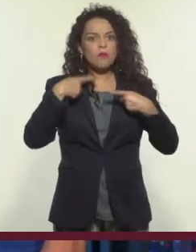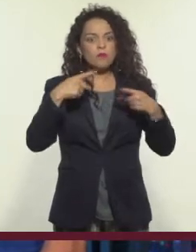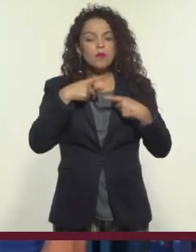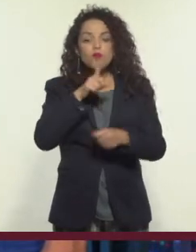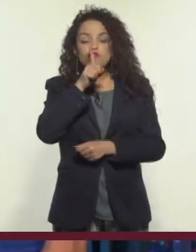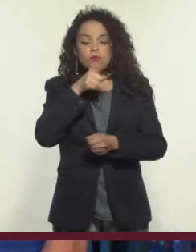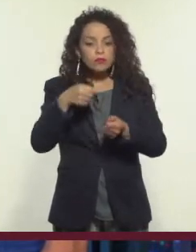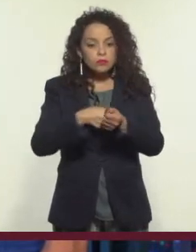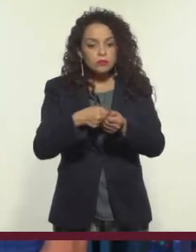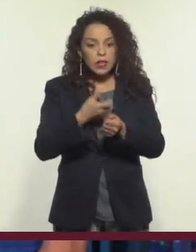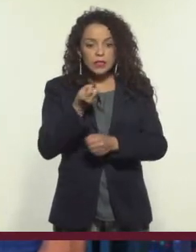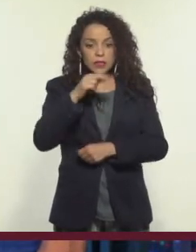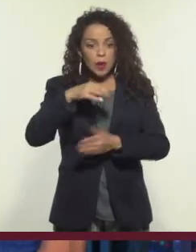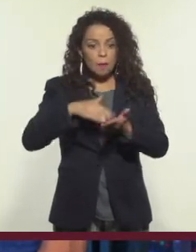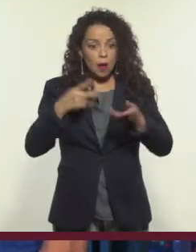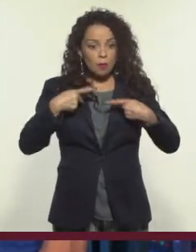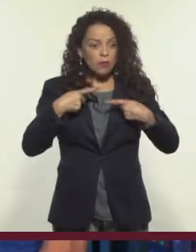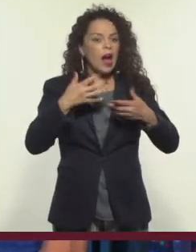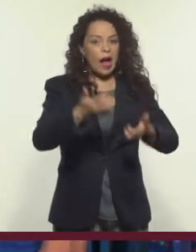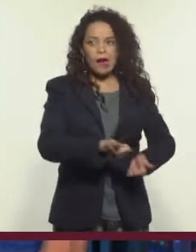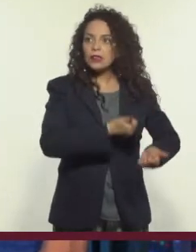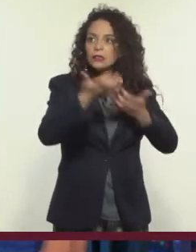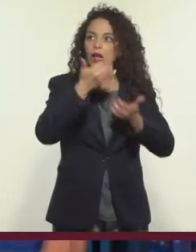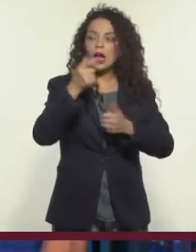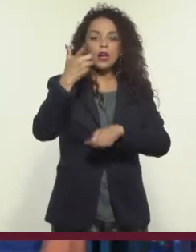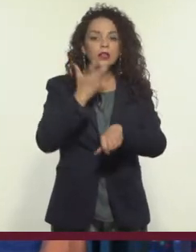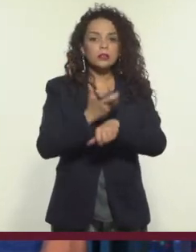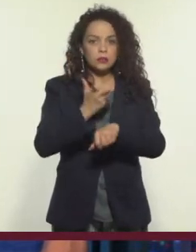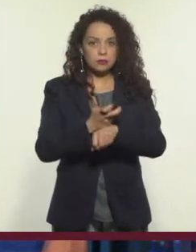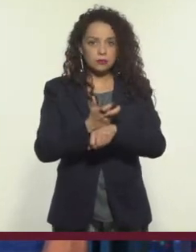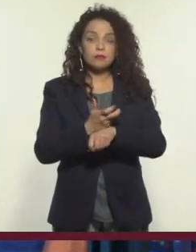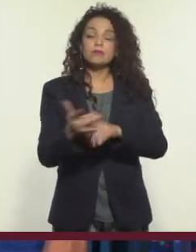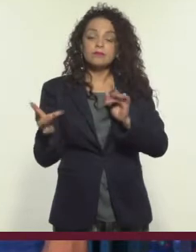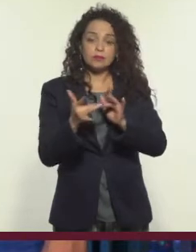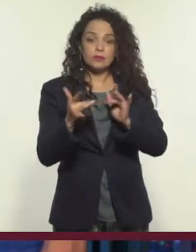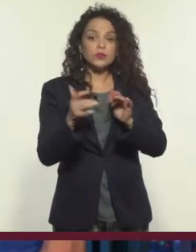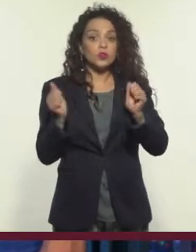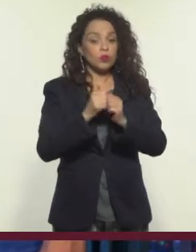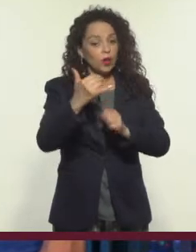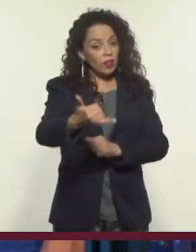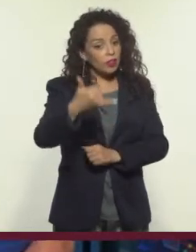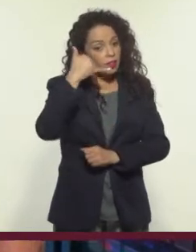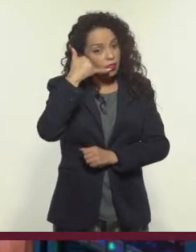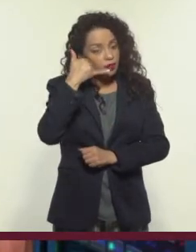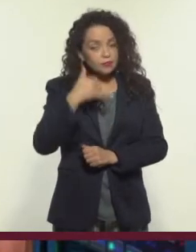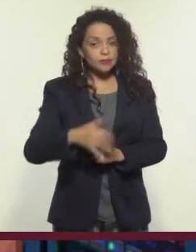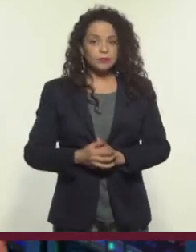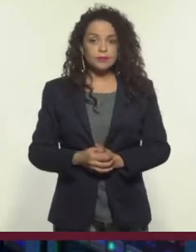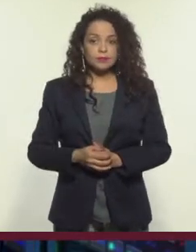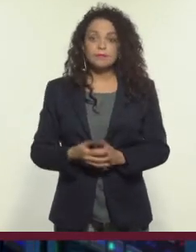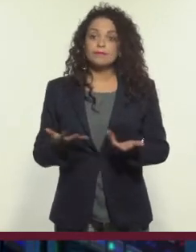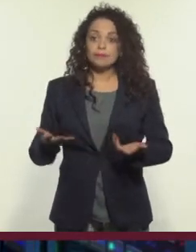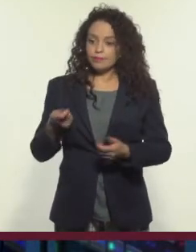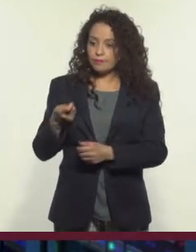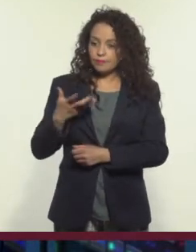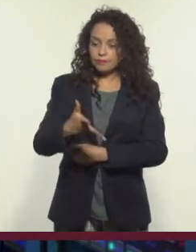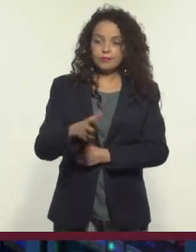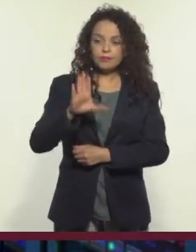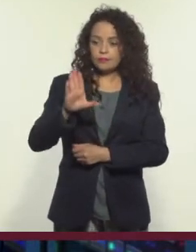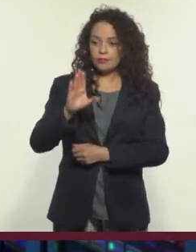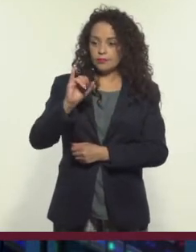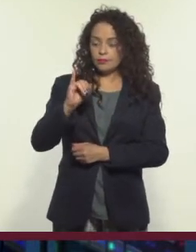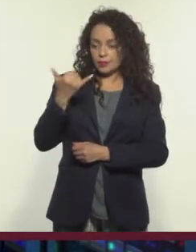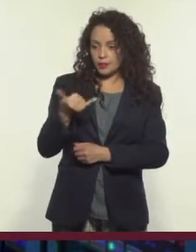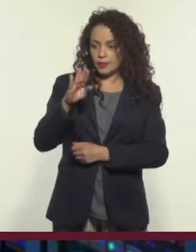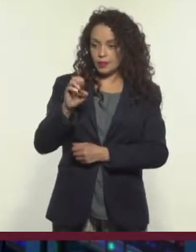pasaban a las personas sin documentos a Estados Unidos, también hacen todo por celular y comunicación remota. Son conocidos